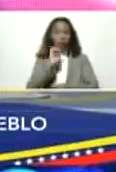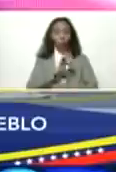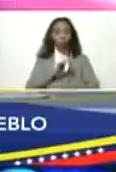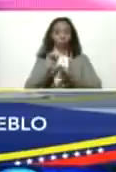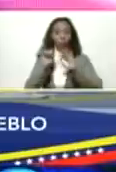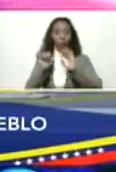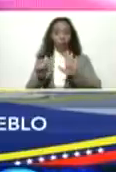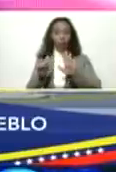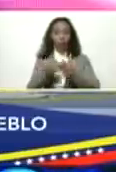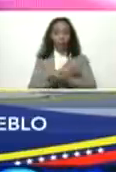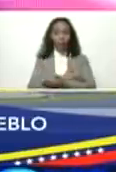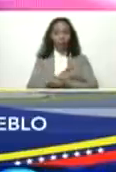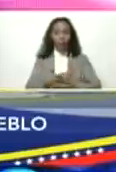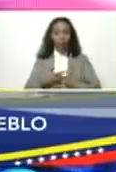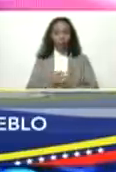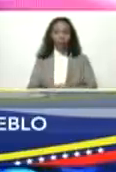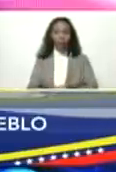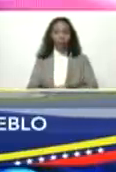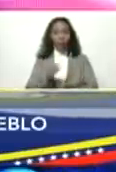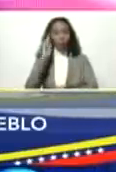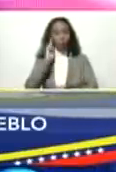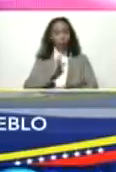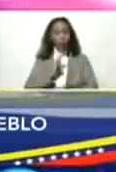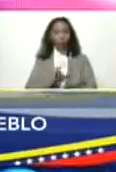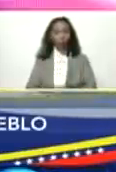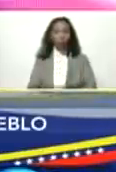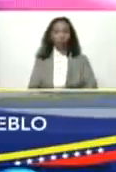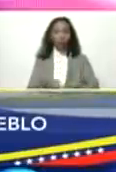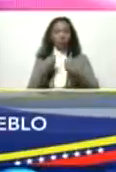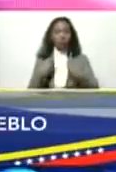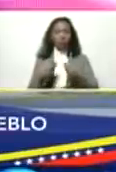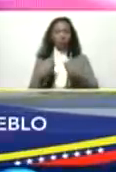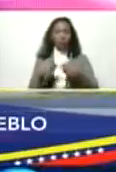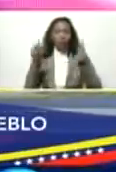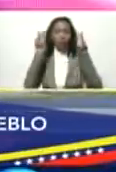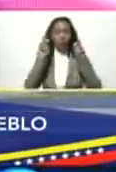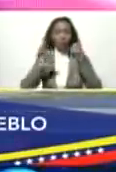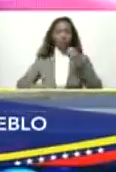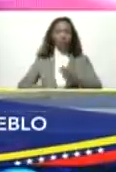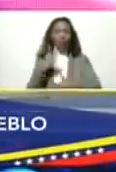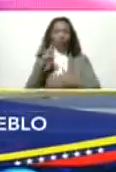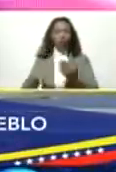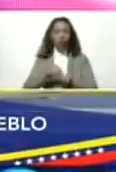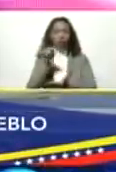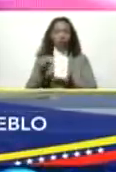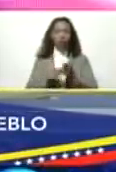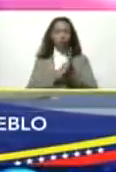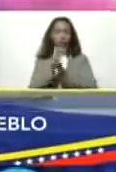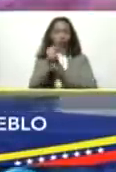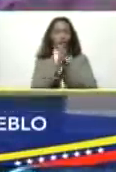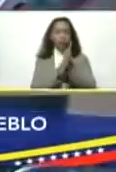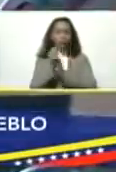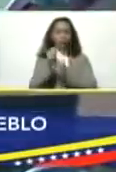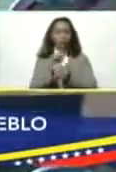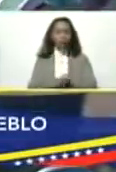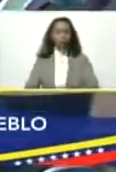millones de bolívares para el nuevo fondo nacional de emprendimiento